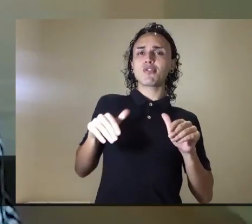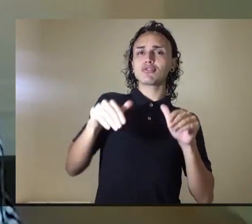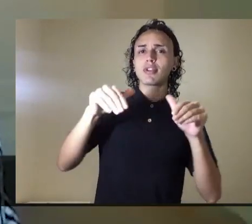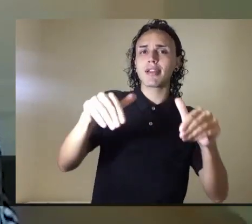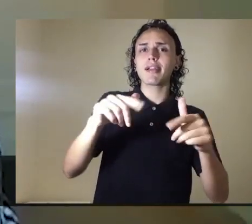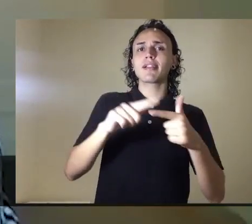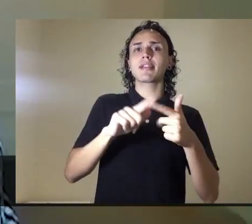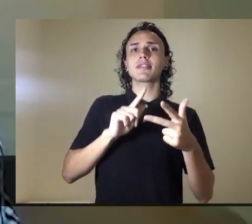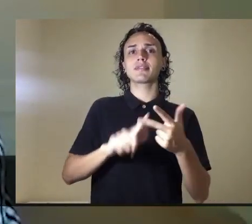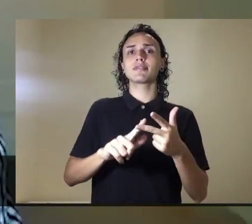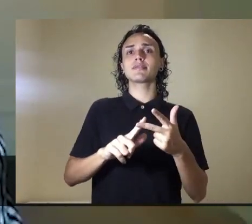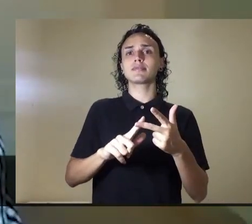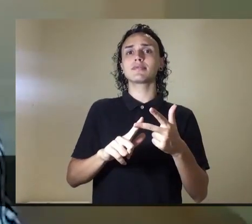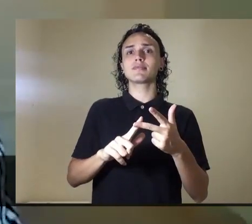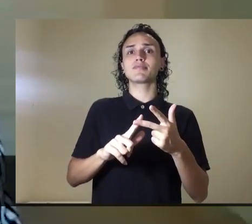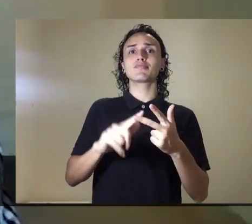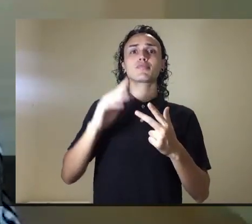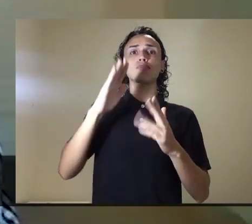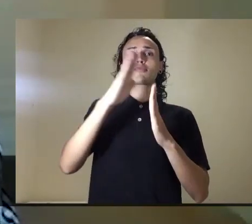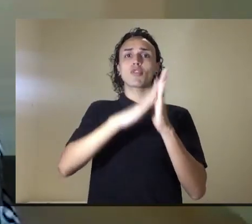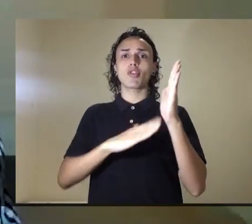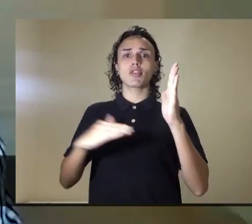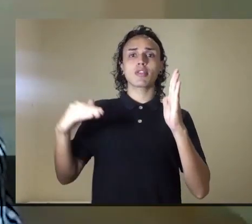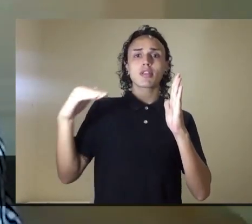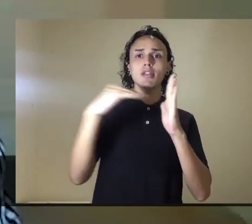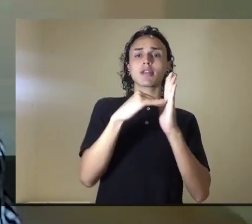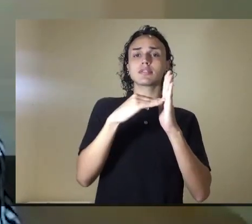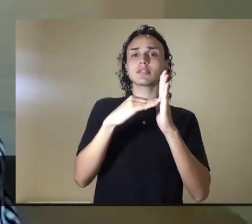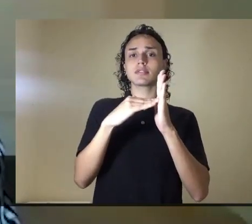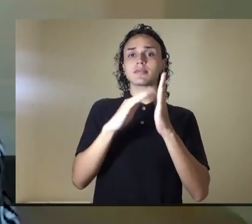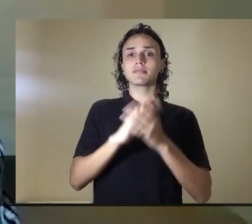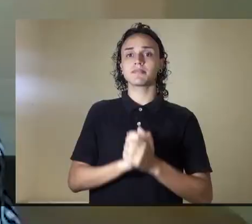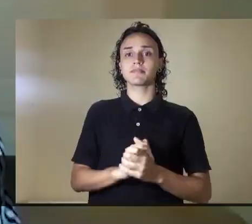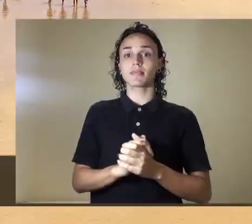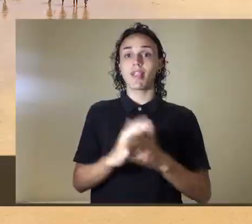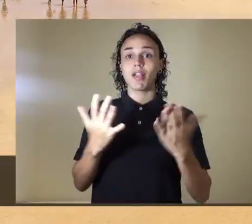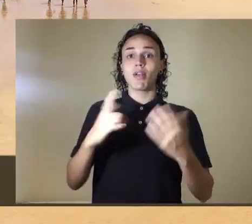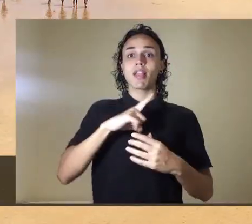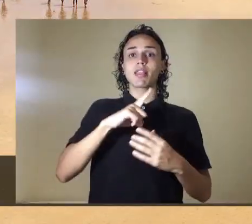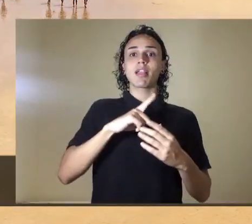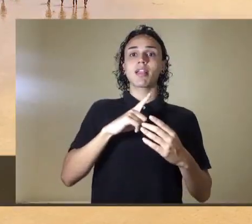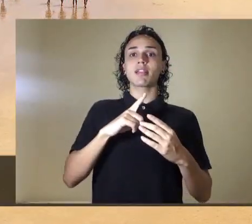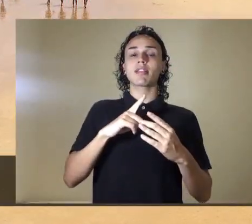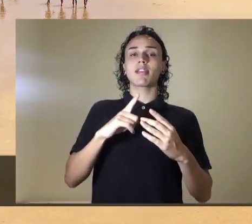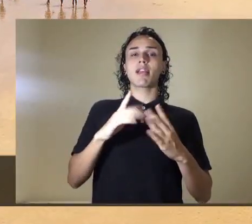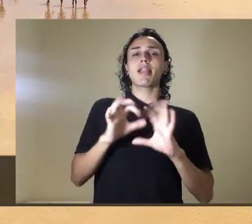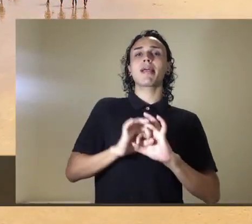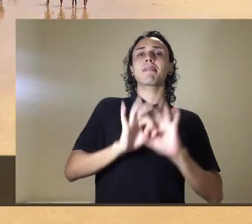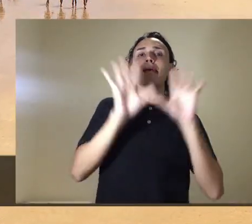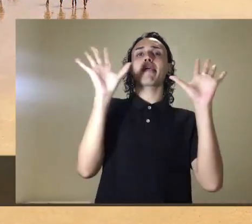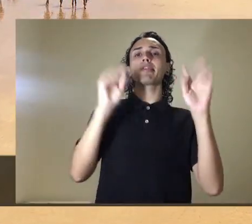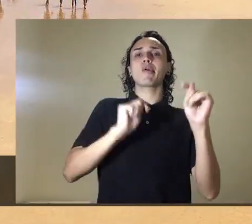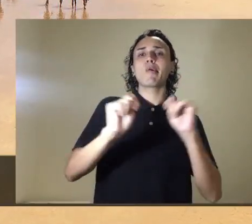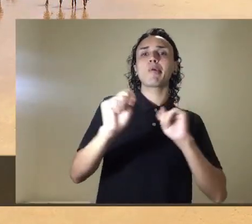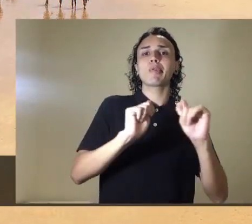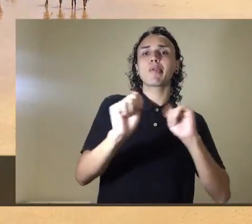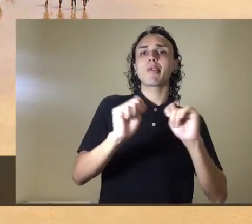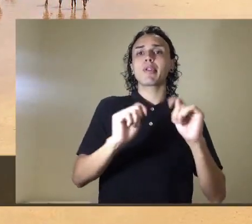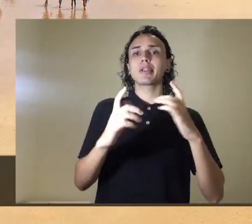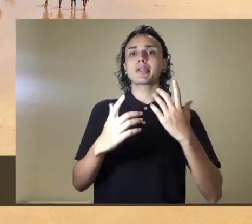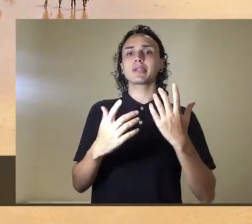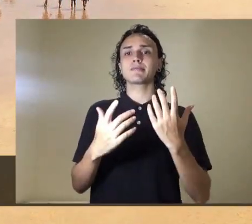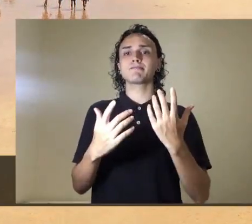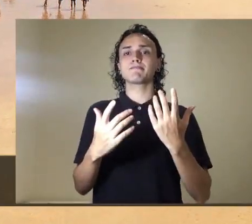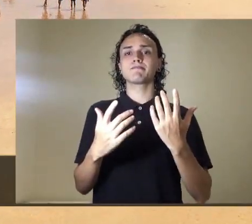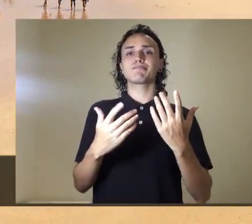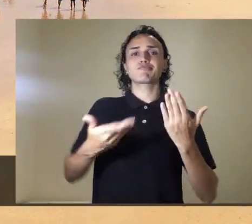China, Australia, Nueva Zelanda casi con total seguridad, se relajaron las medidas de control,